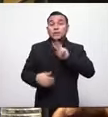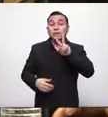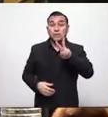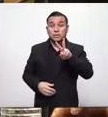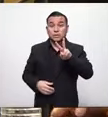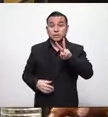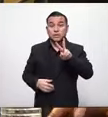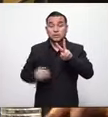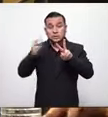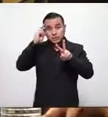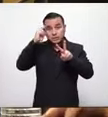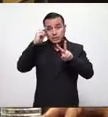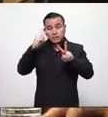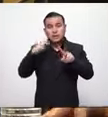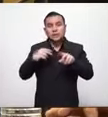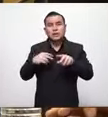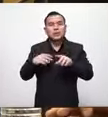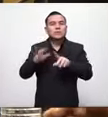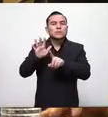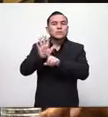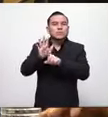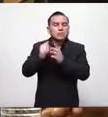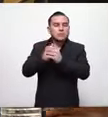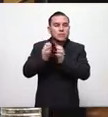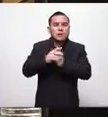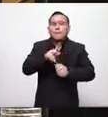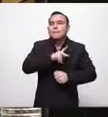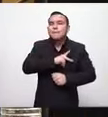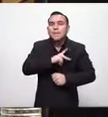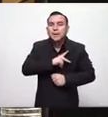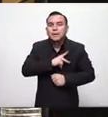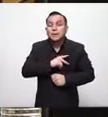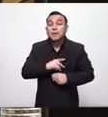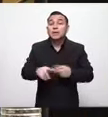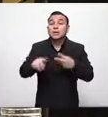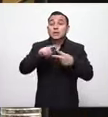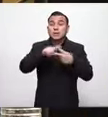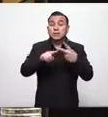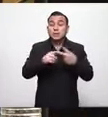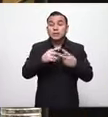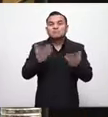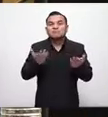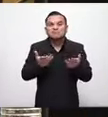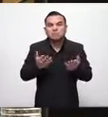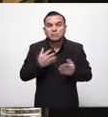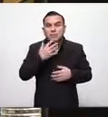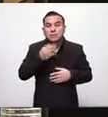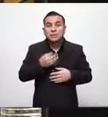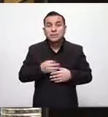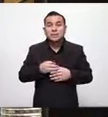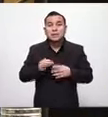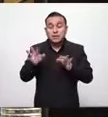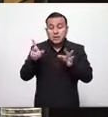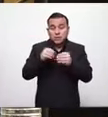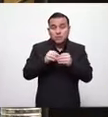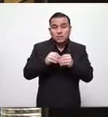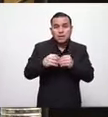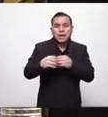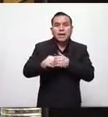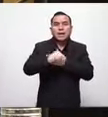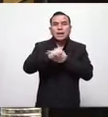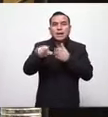tienen situaciones familiares que atender en este momento y otros dos que están justamente en la sesión plenaria